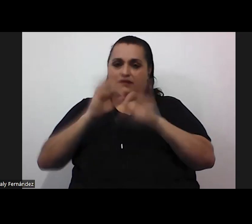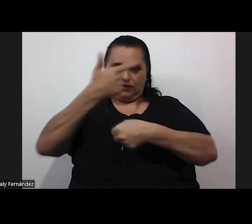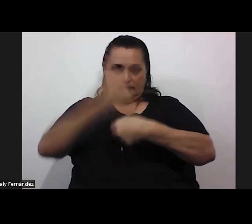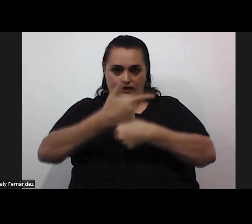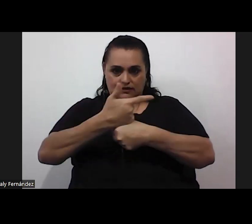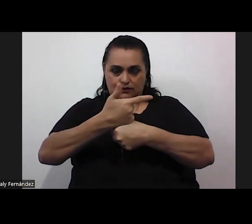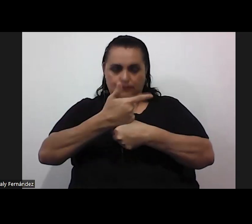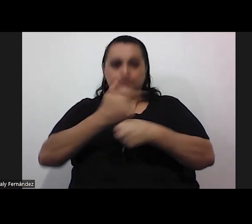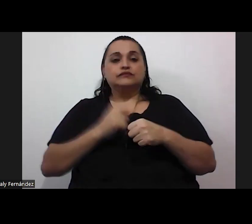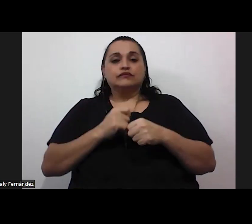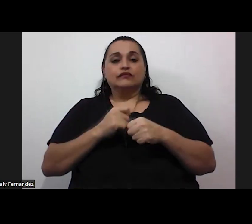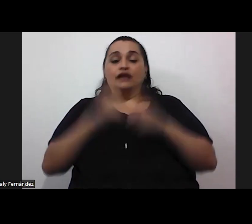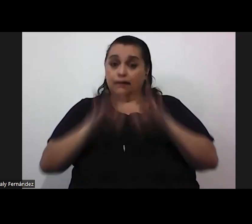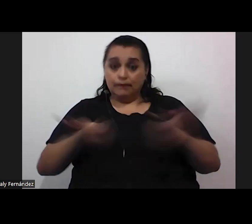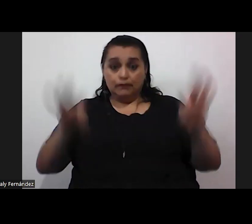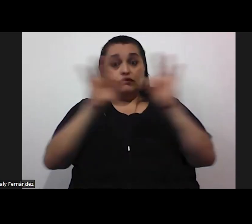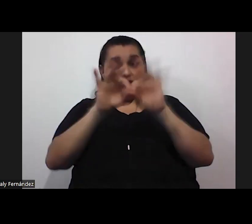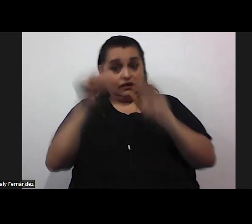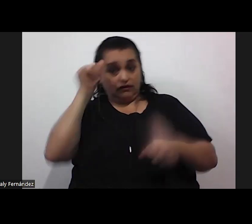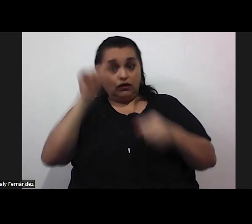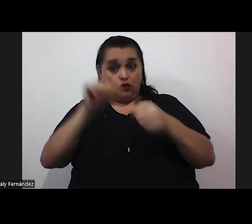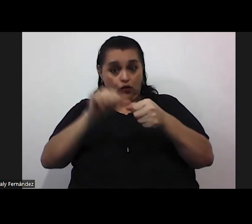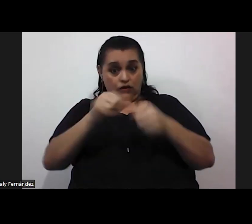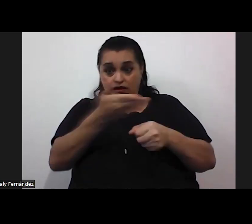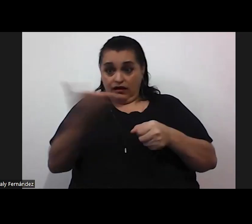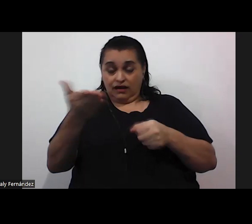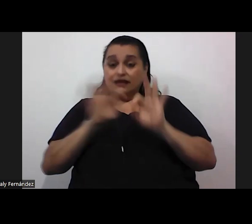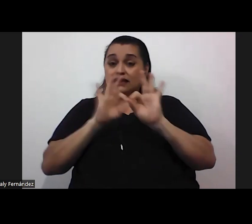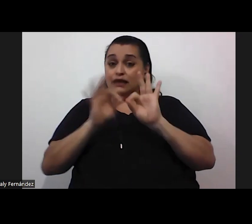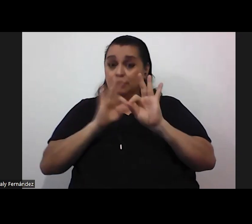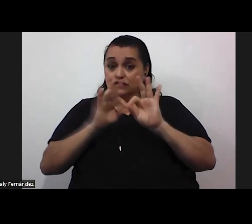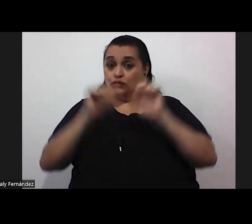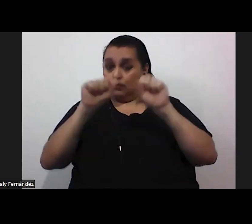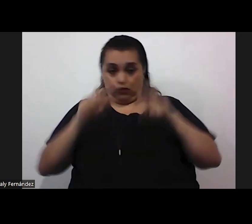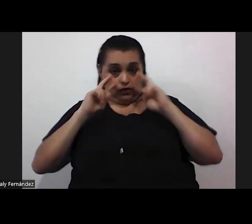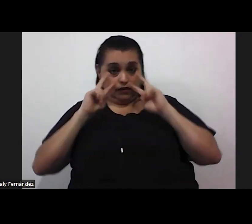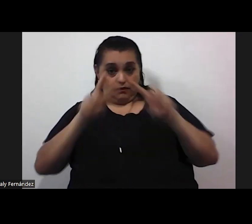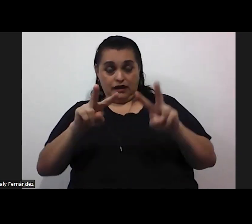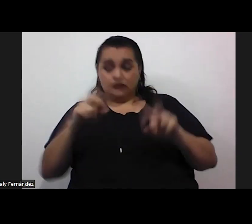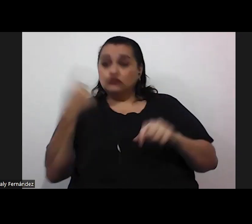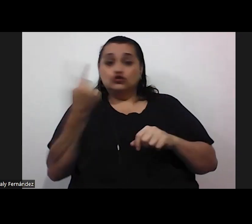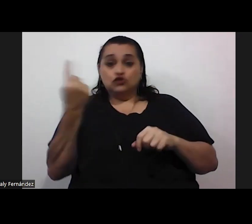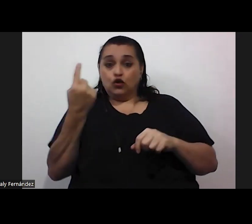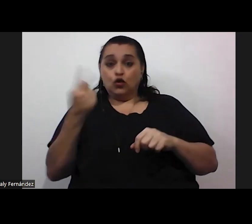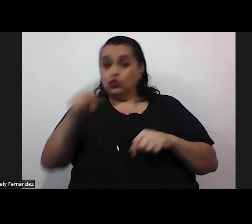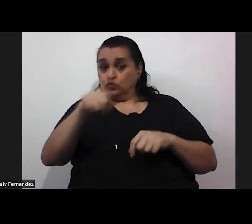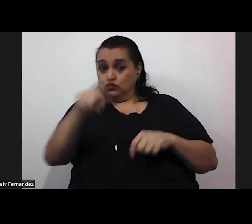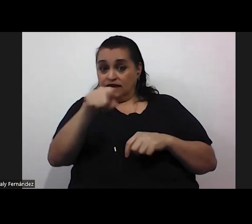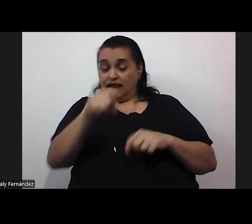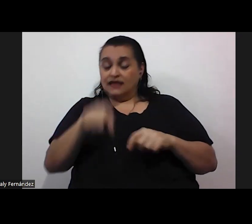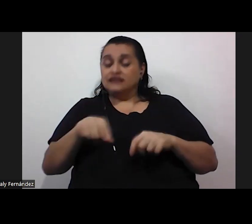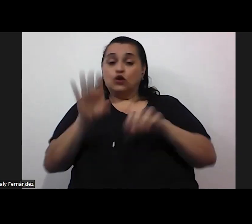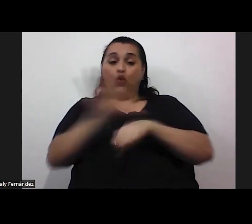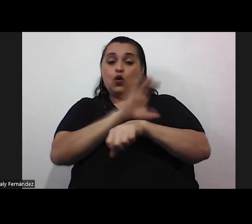Alesco. Importante recordarles que esta interpretación se puede observar únicamente si accedemos desde una